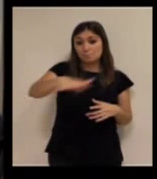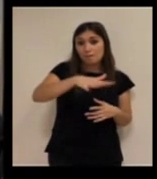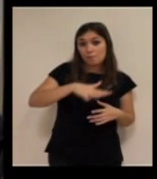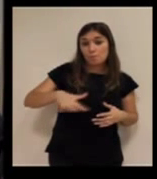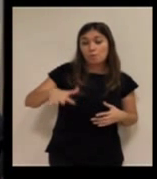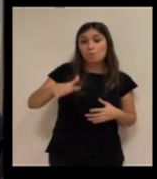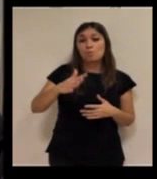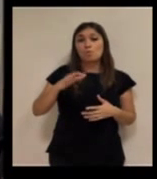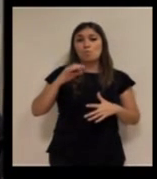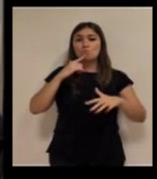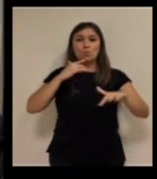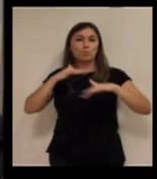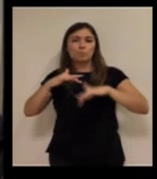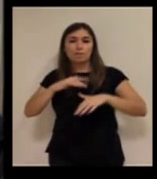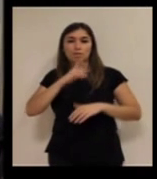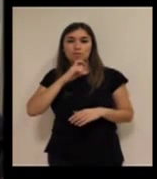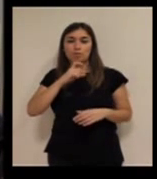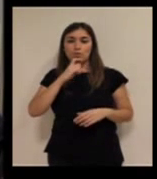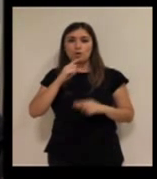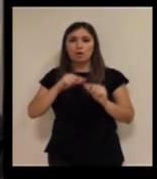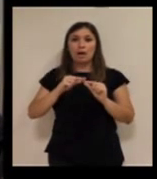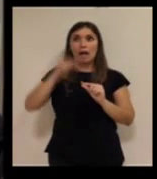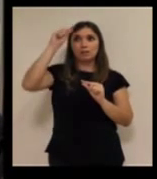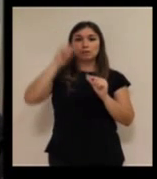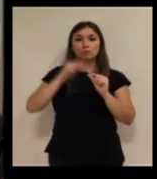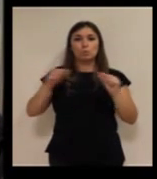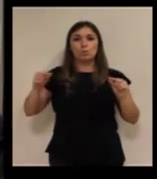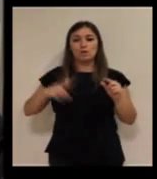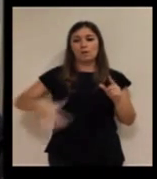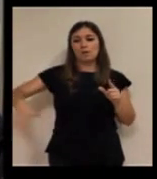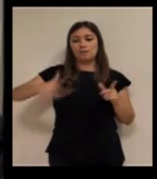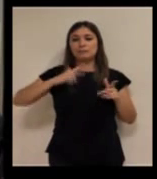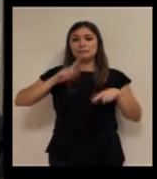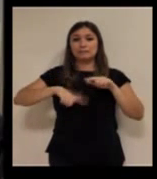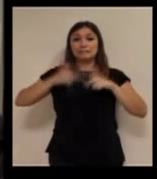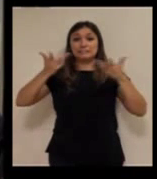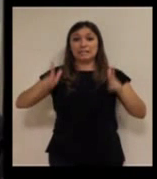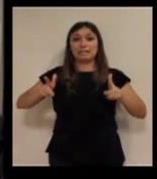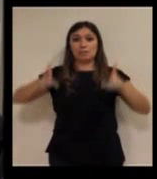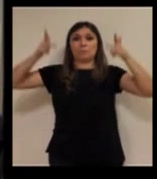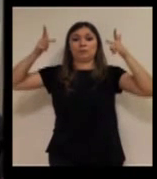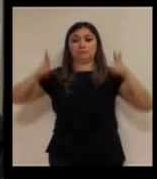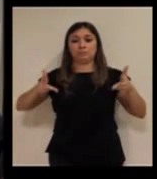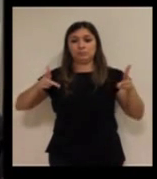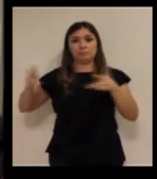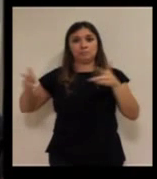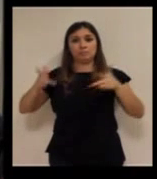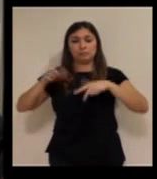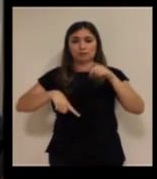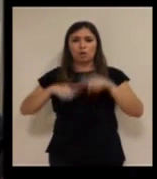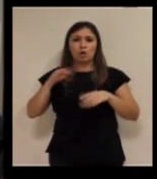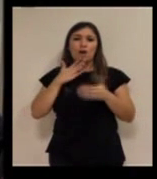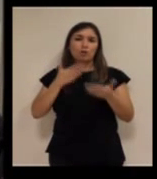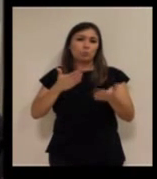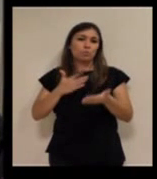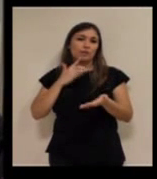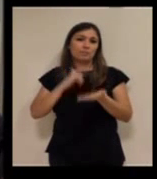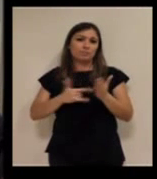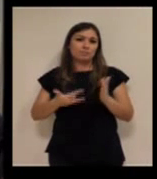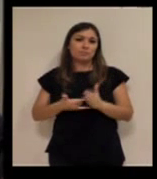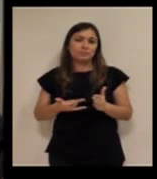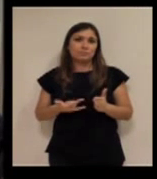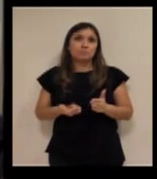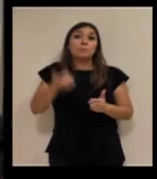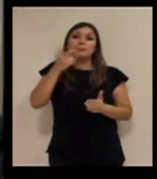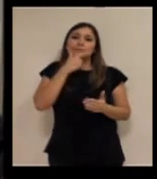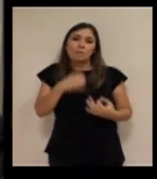del espacio del movimiento la altura y la disposición de las sillas o algunas ayudas técnicas que en